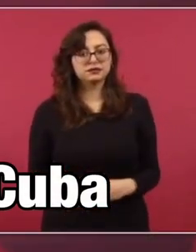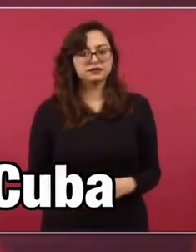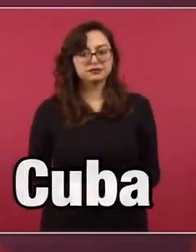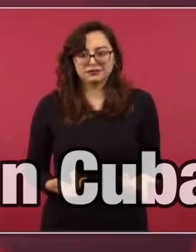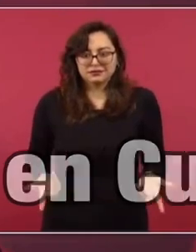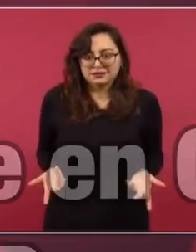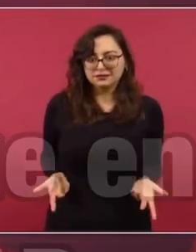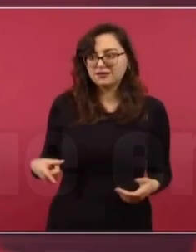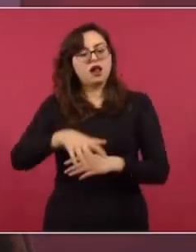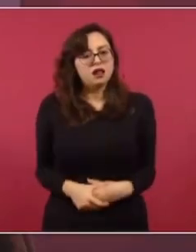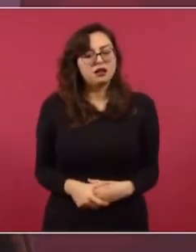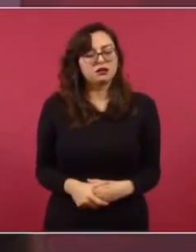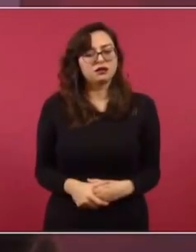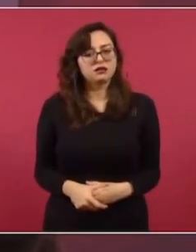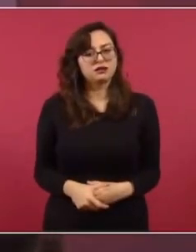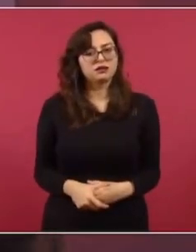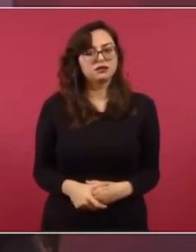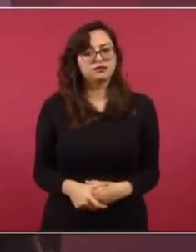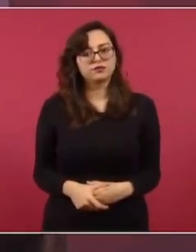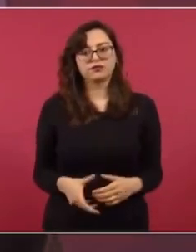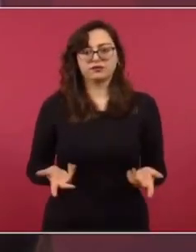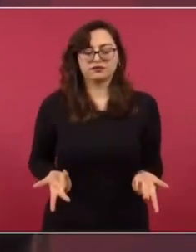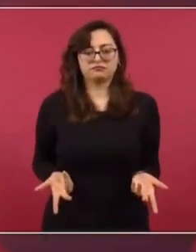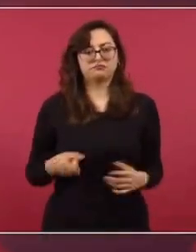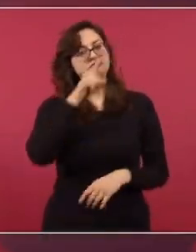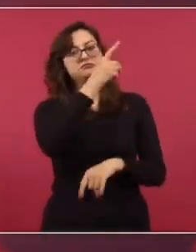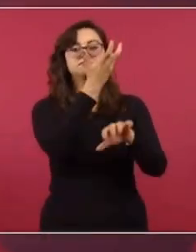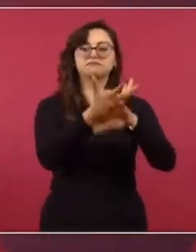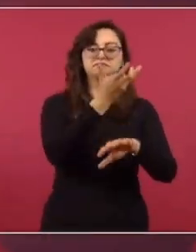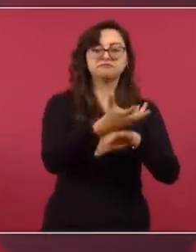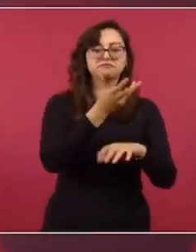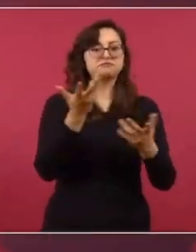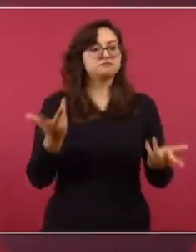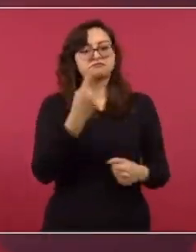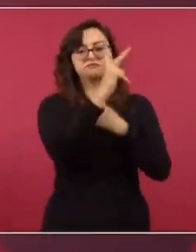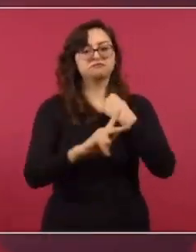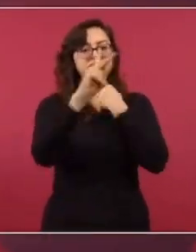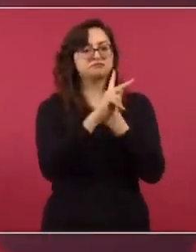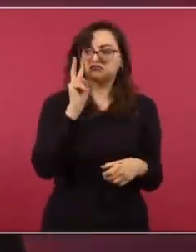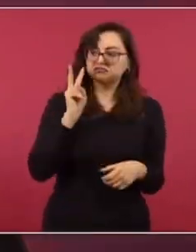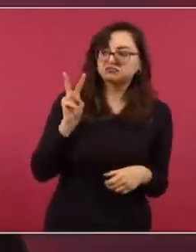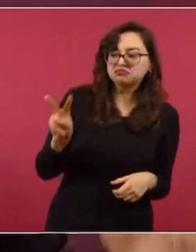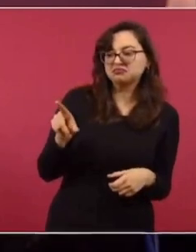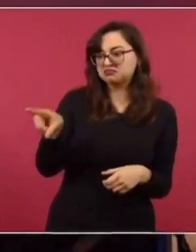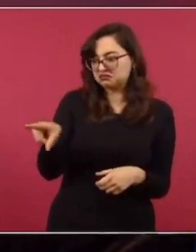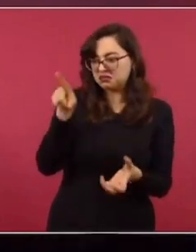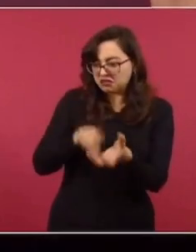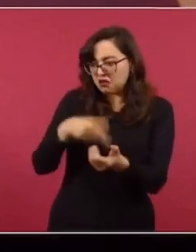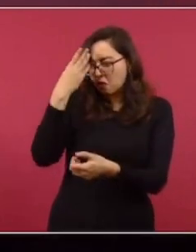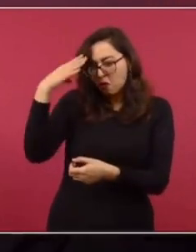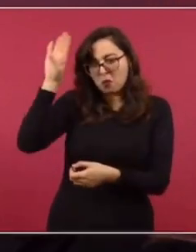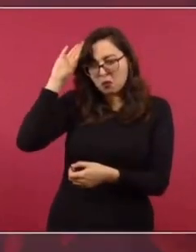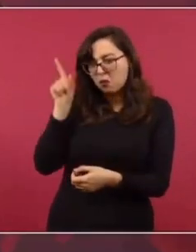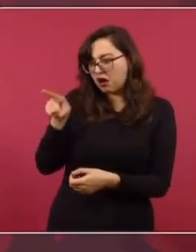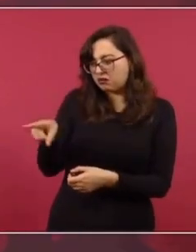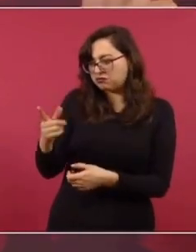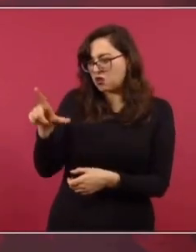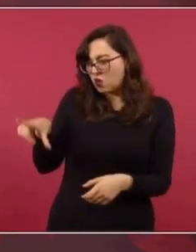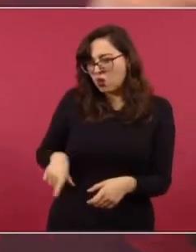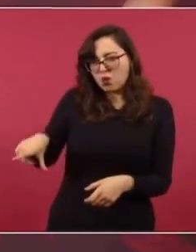nuestros hermanos cubanos de que no le guste a una potencia el que decidan